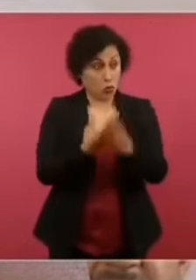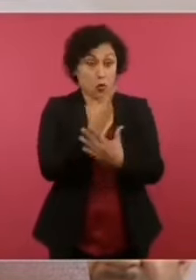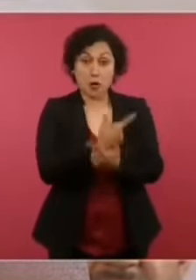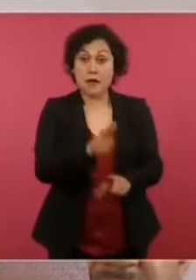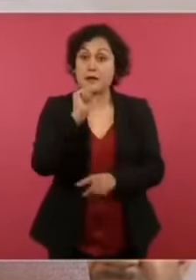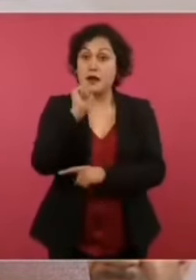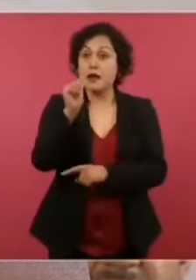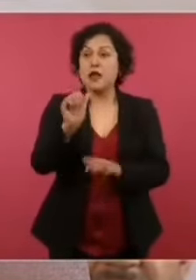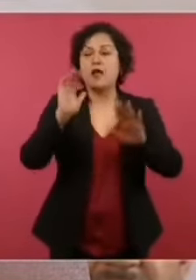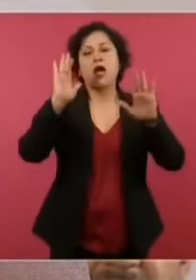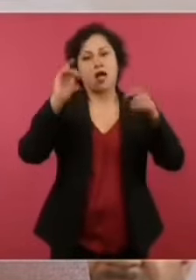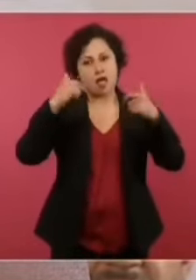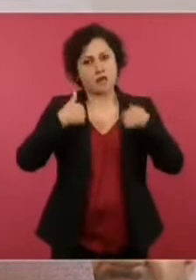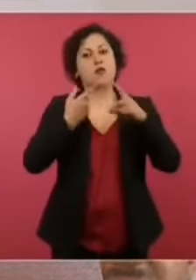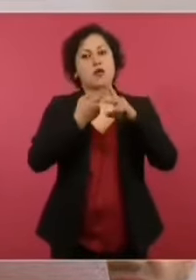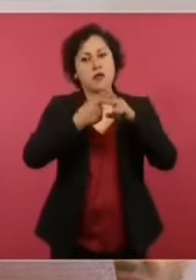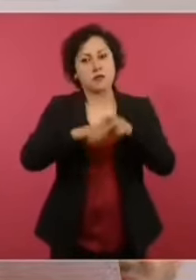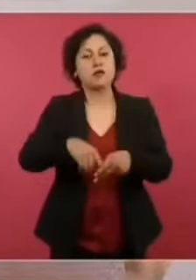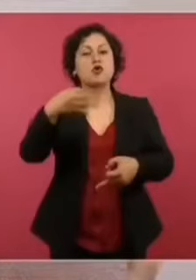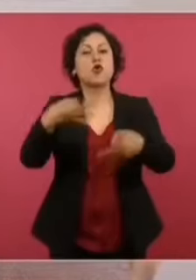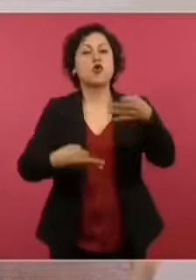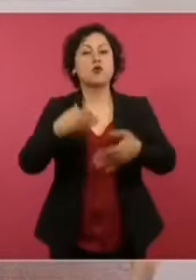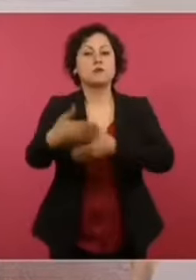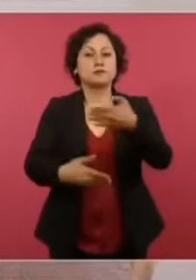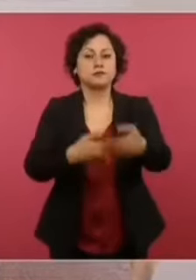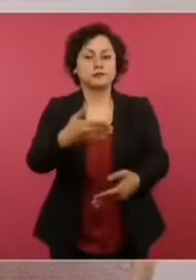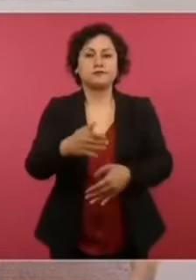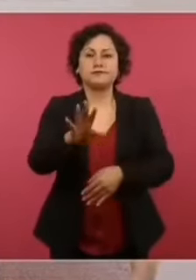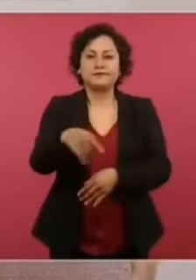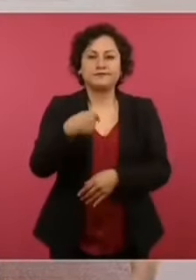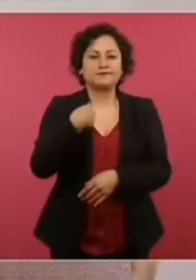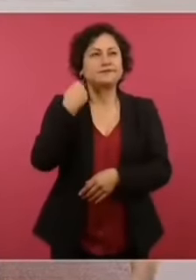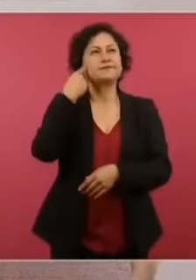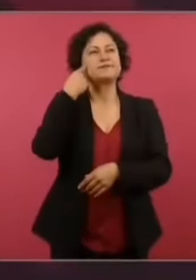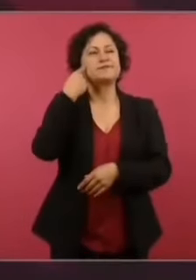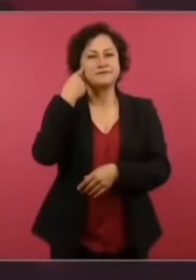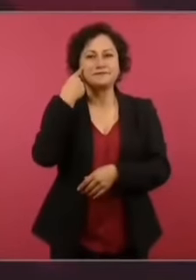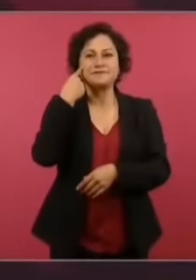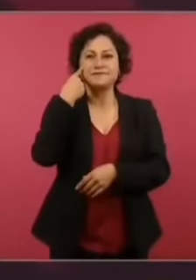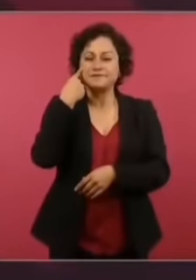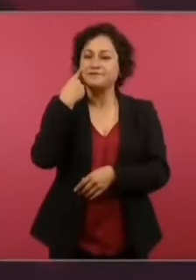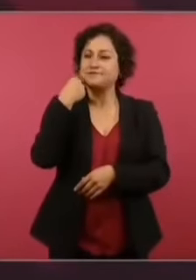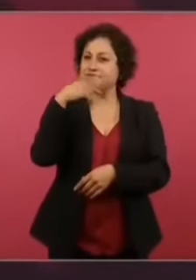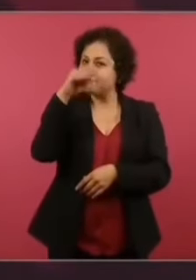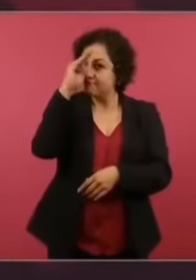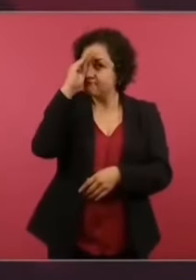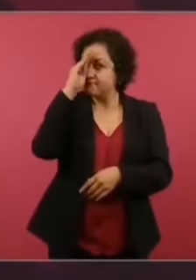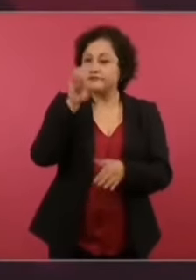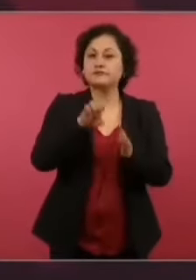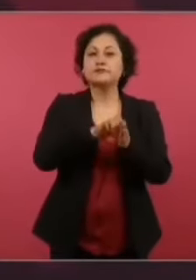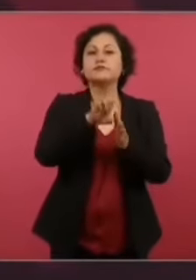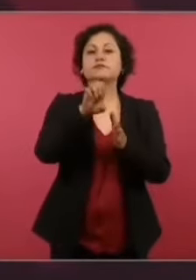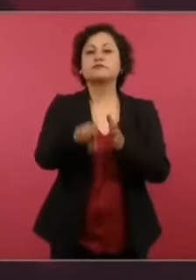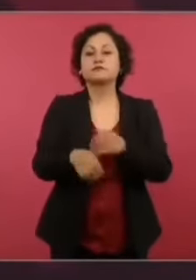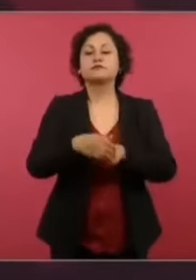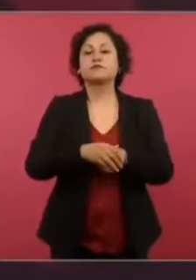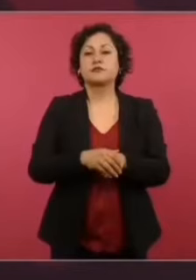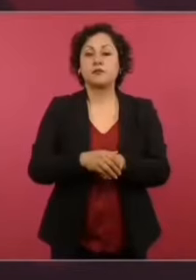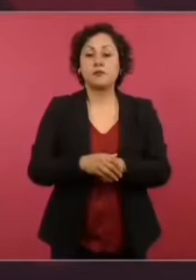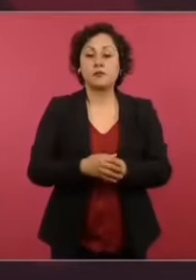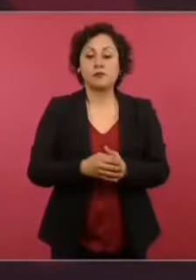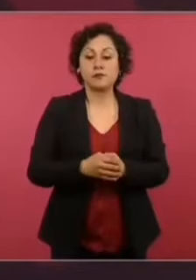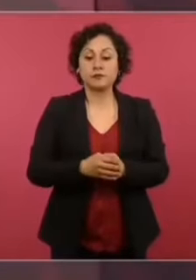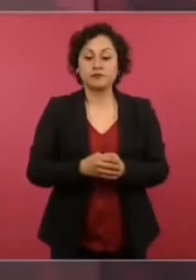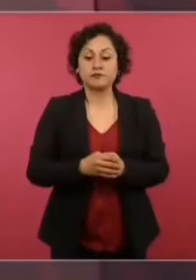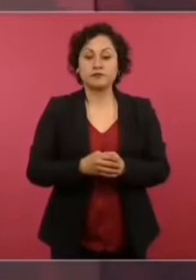Me llamó mucho la atención cuando detuvieron al hermano de un dirigente